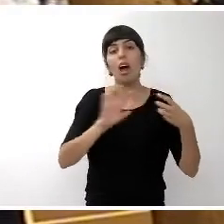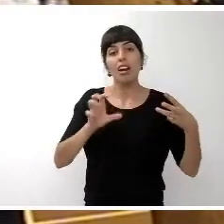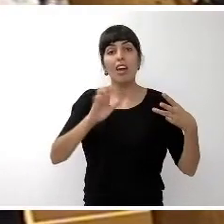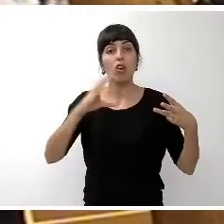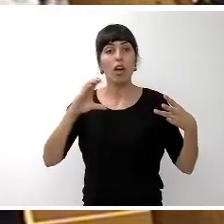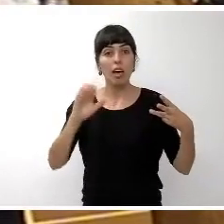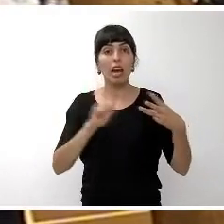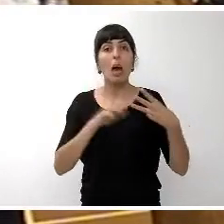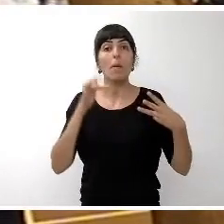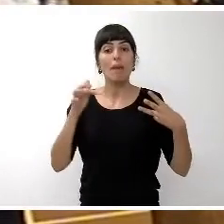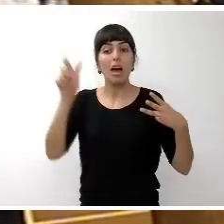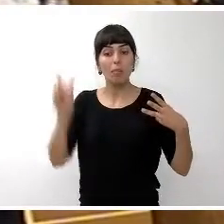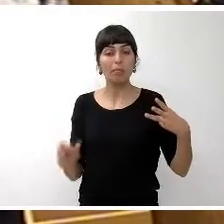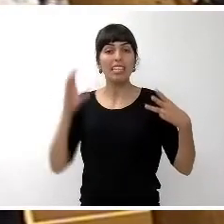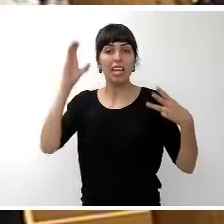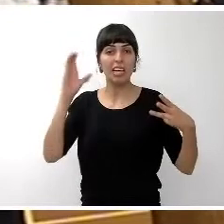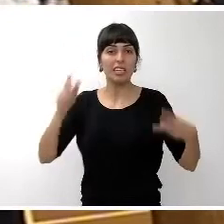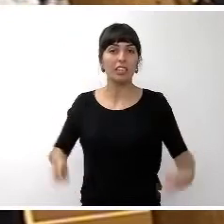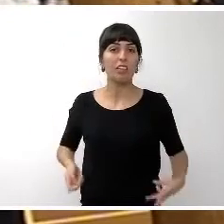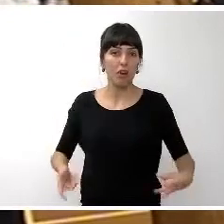Stephen Hawking en la modalidad internacional.